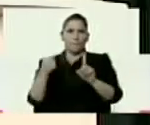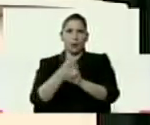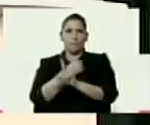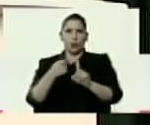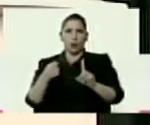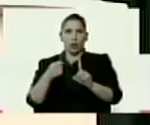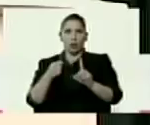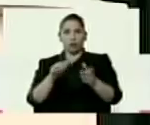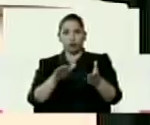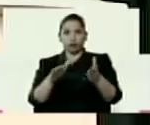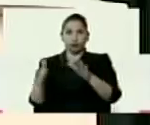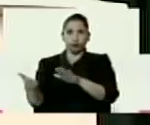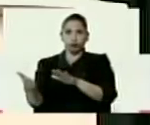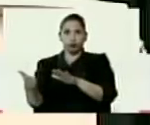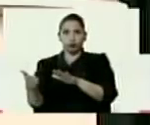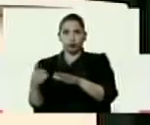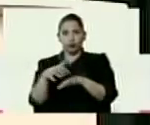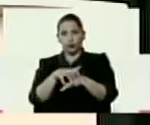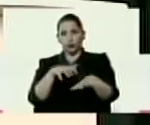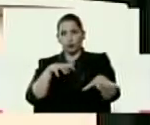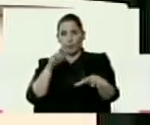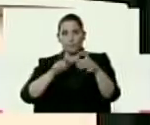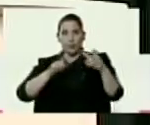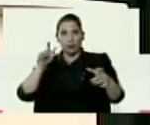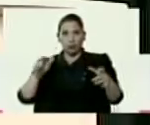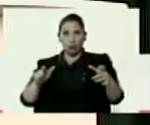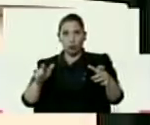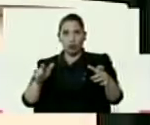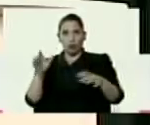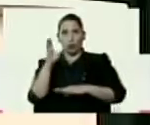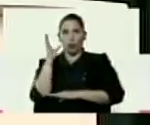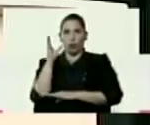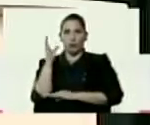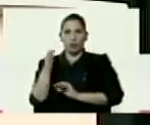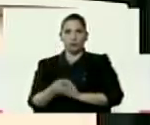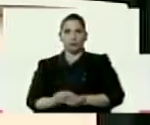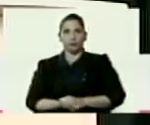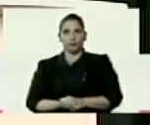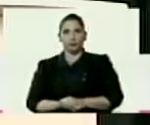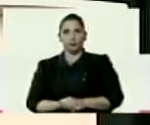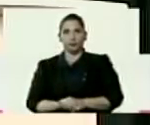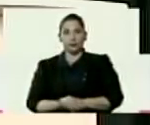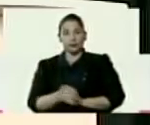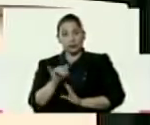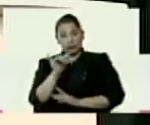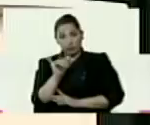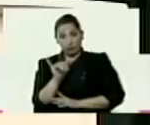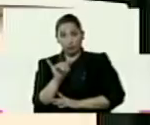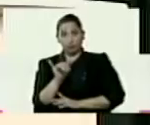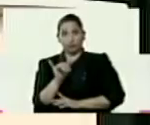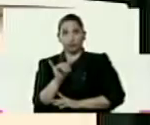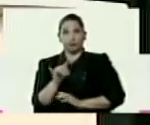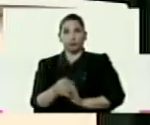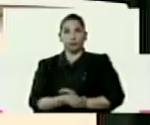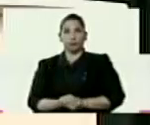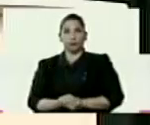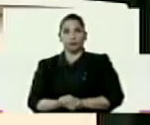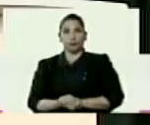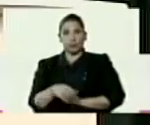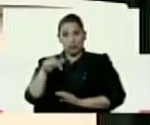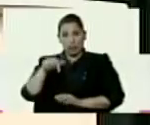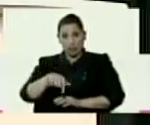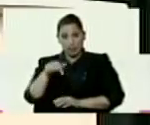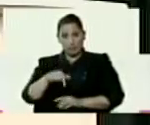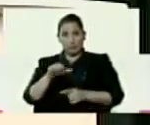asesinato de miles de personas en Colombia. Y esta misma semana